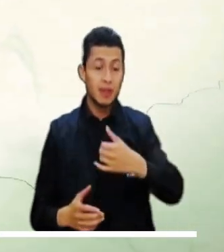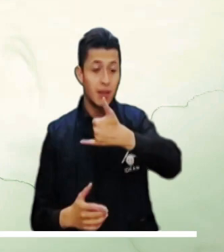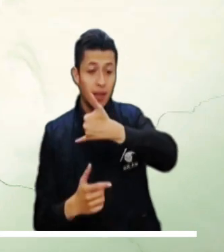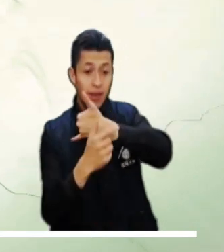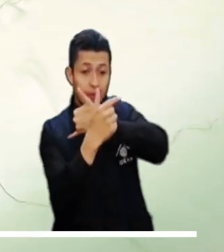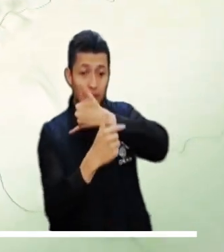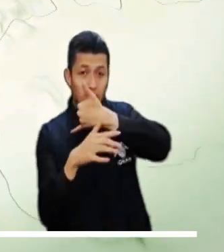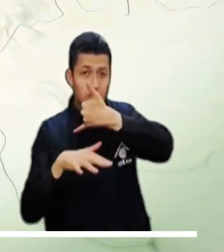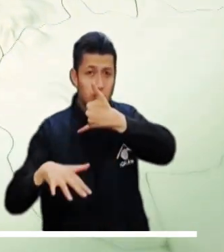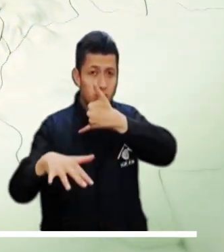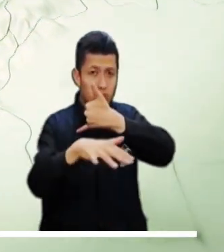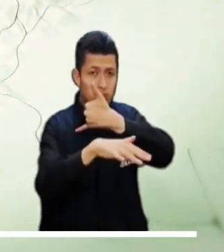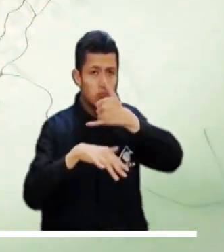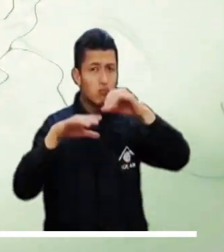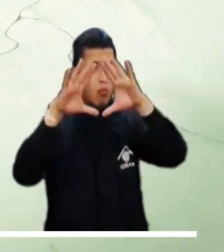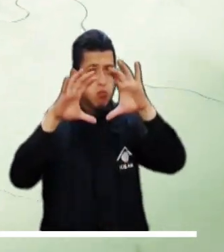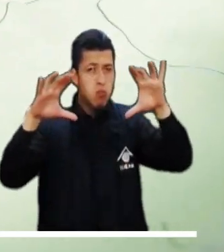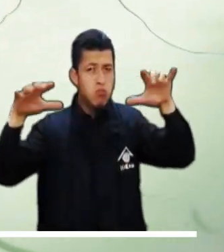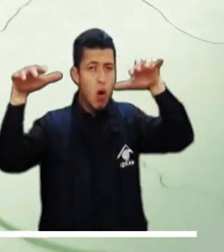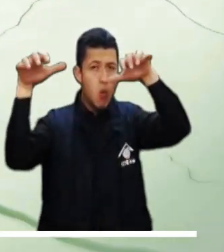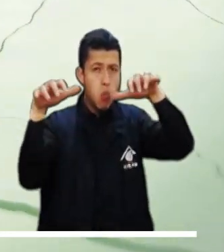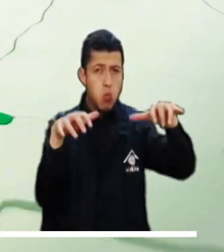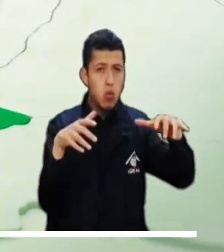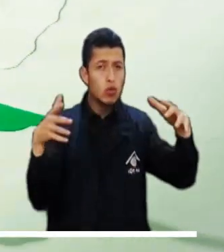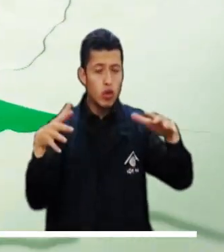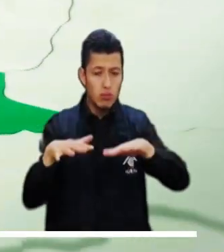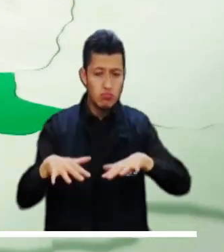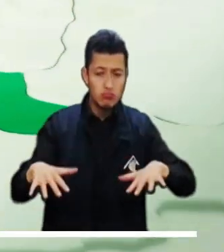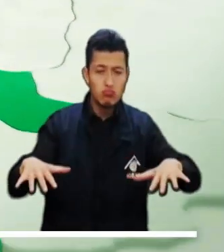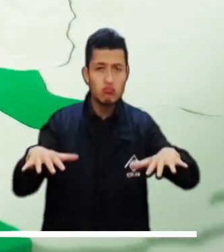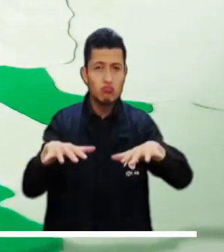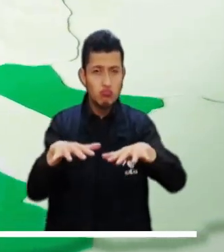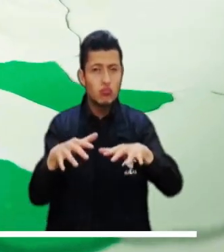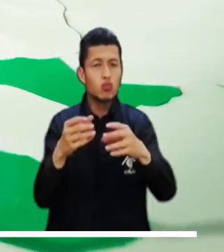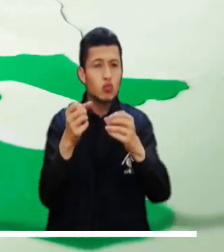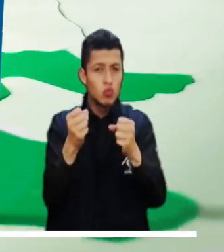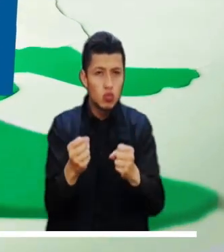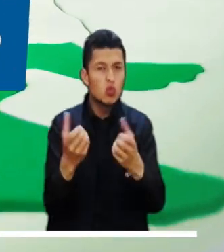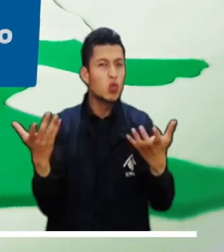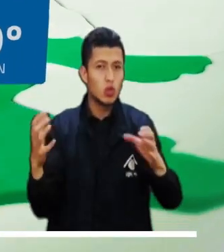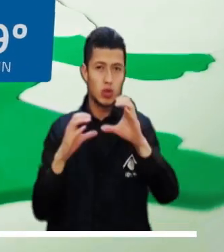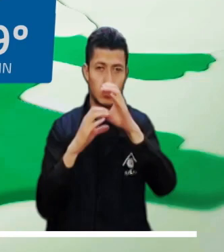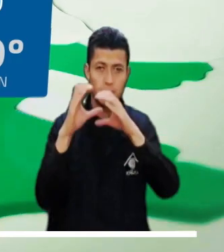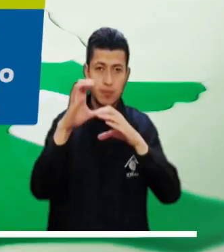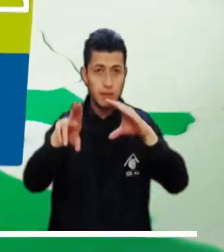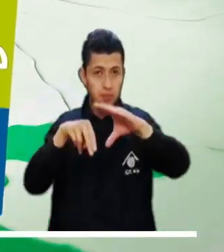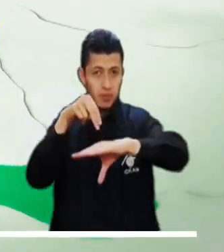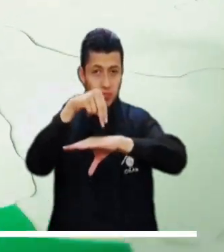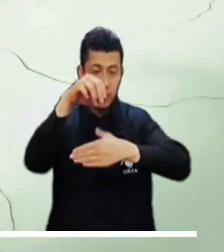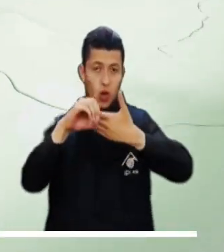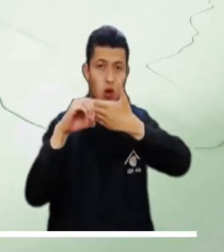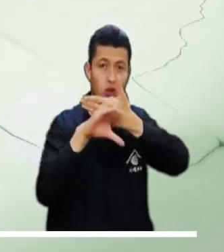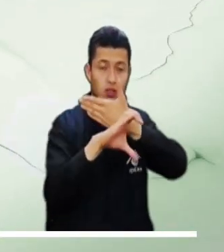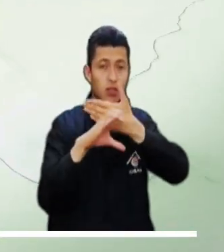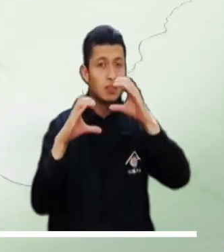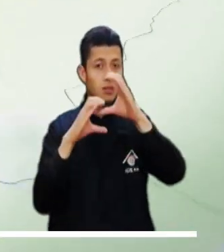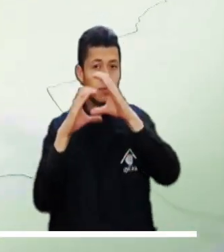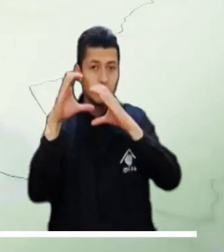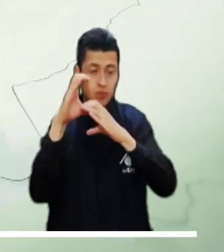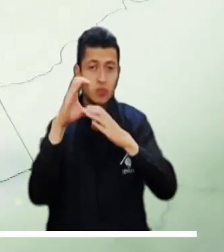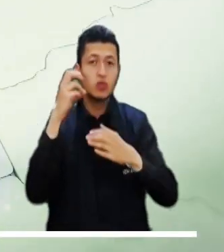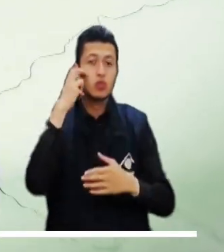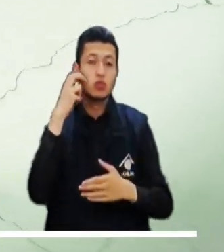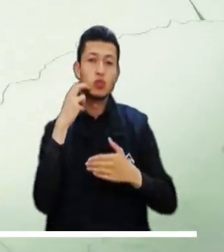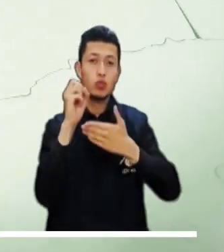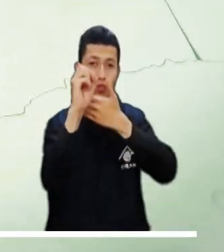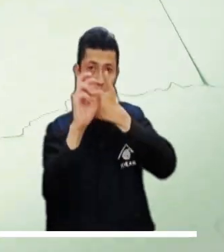advierten densas nubes y lluvias que incluso podrían traer lluvias moderadas, a zonas del Cauca, Nariño, occidente de Valle del Cauca y sur del